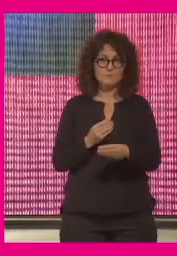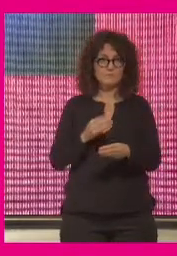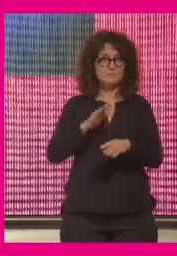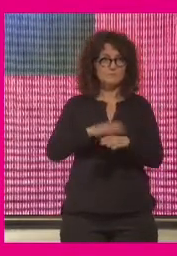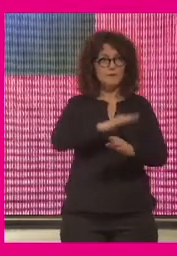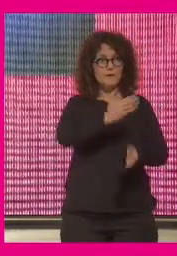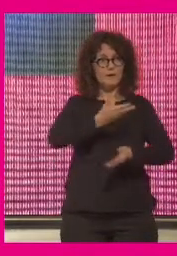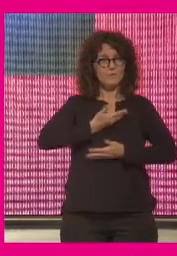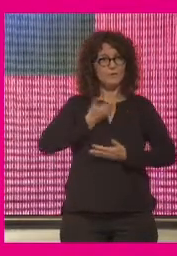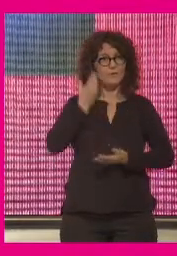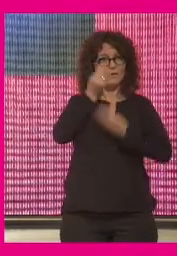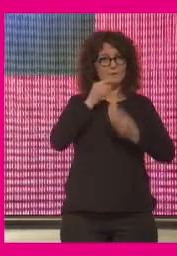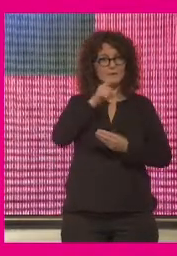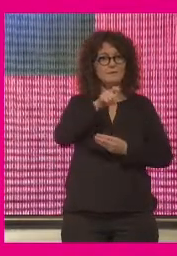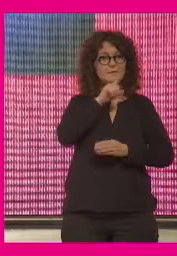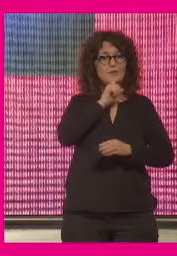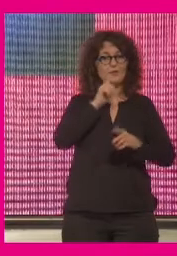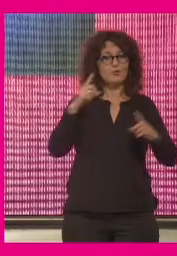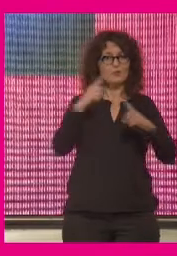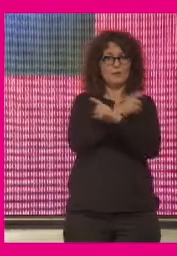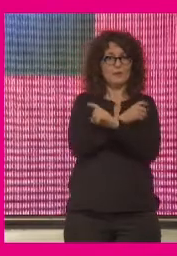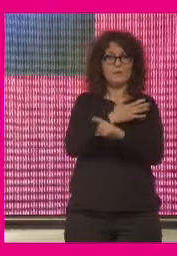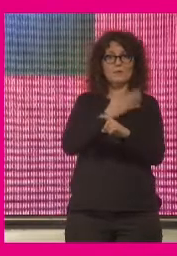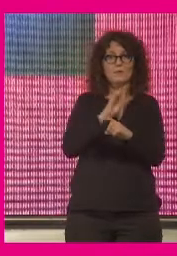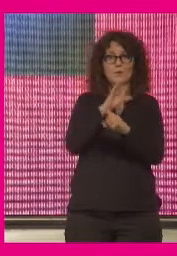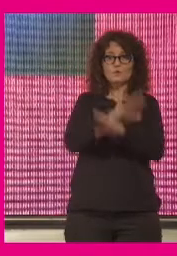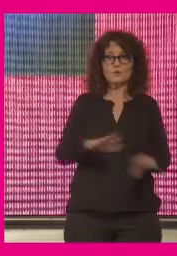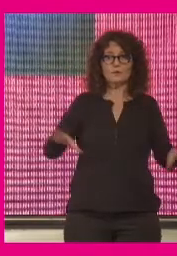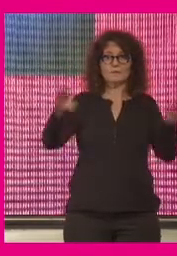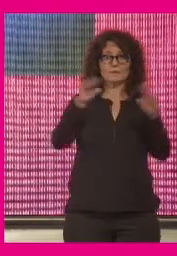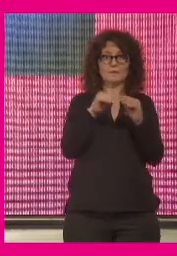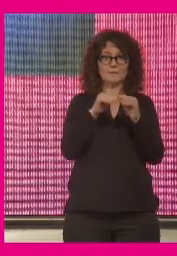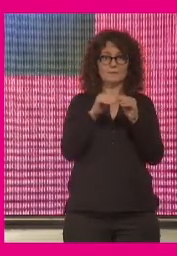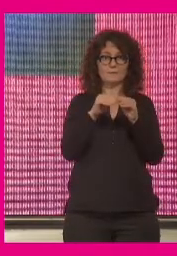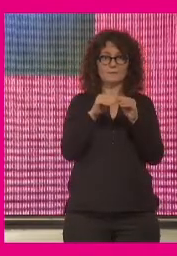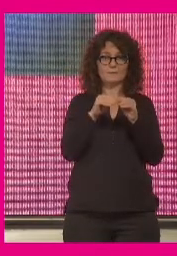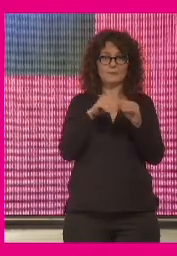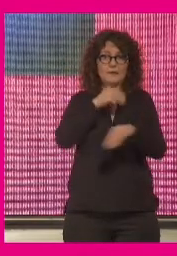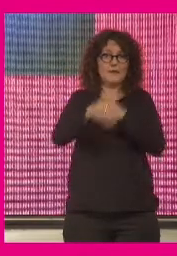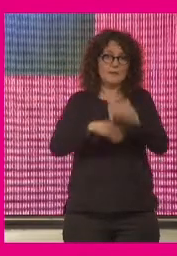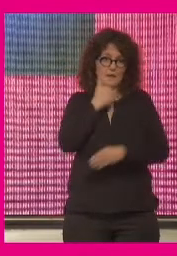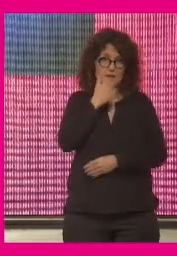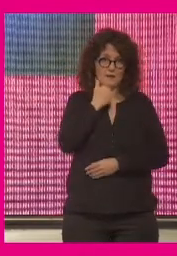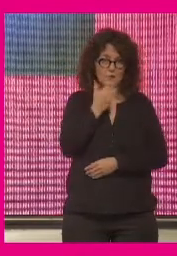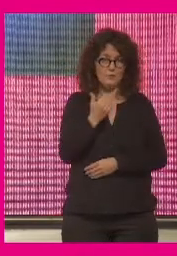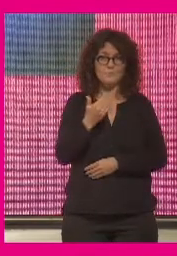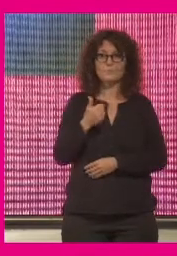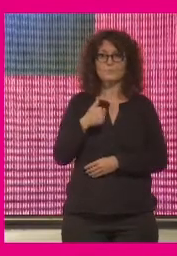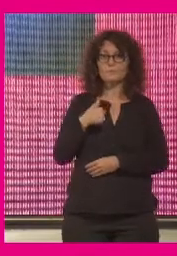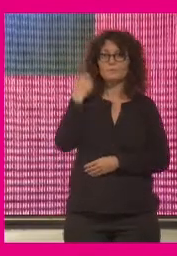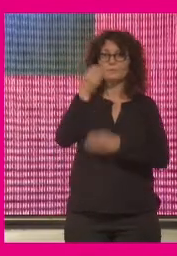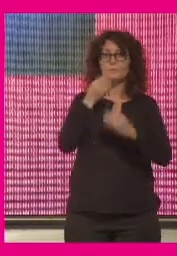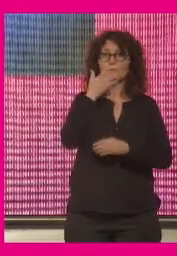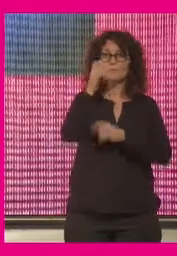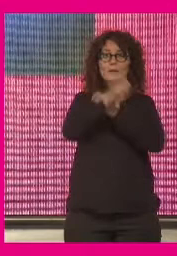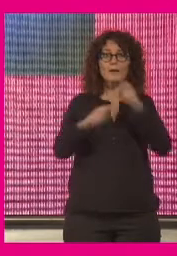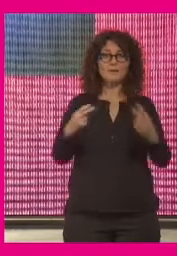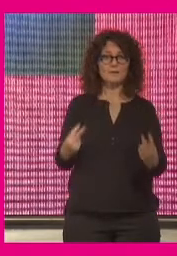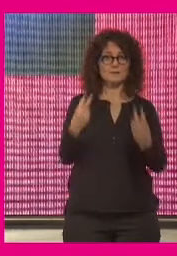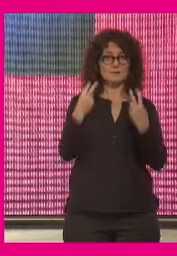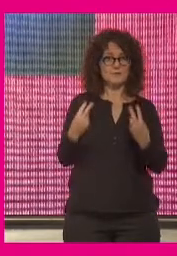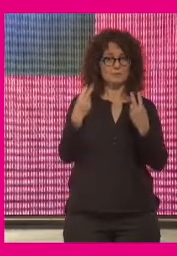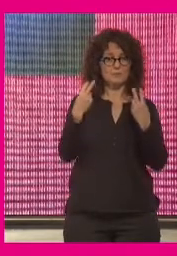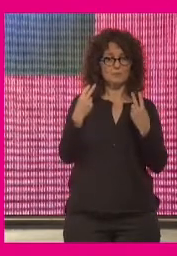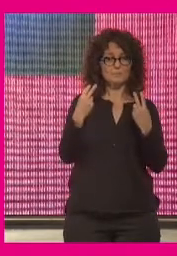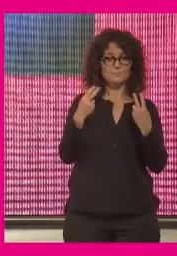a pensar esa complejidad de forma que seamos capaces de entender mejor el momento y de poder afrontarlo estoy pensando en la gente que nos está viendo